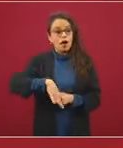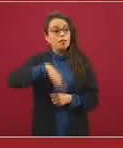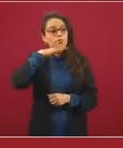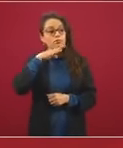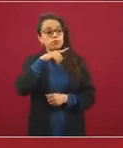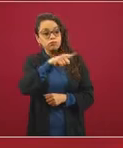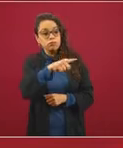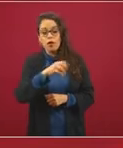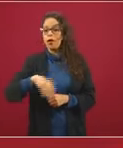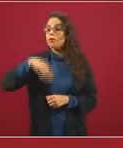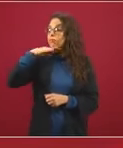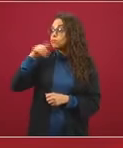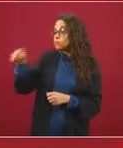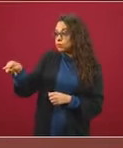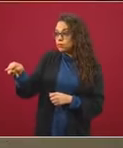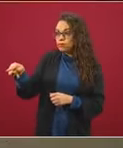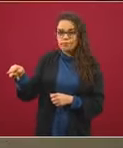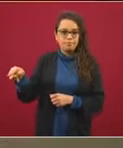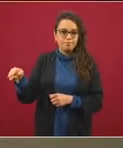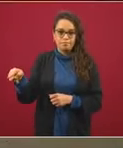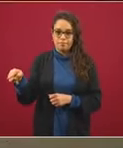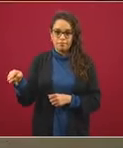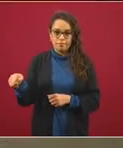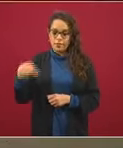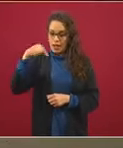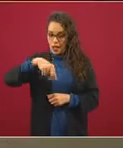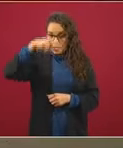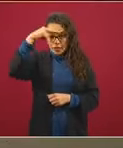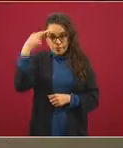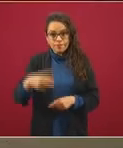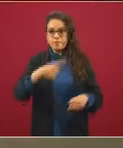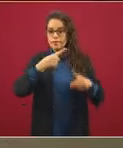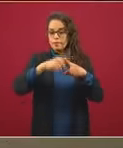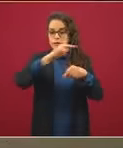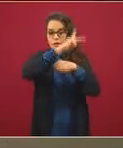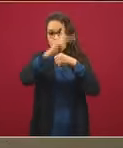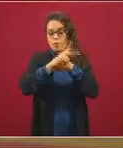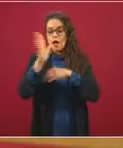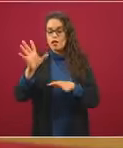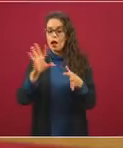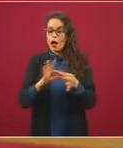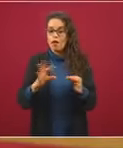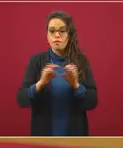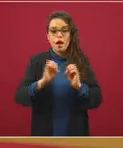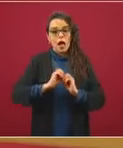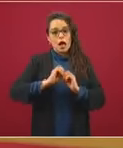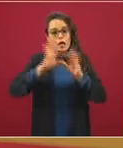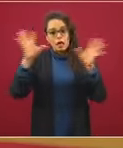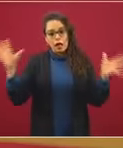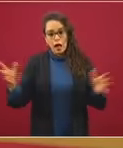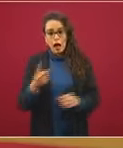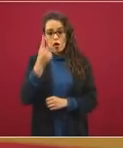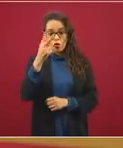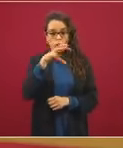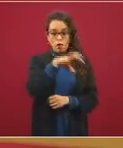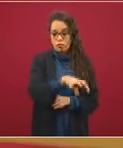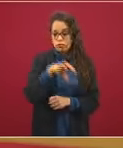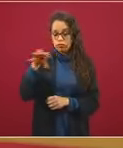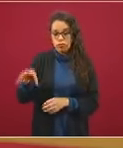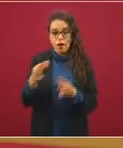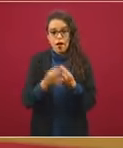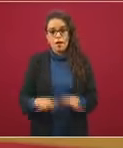descuide el otro. Hemos hablado con toda claridad en México y en muchos países que hay dos bienes públicos generales a cuidar.